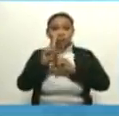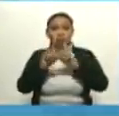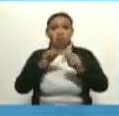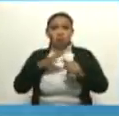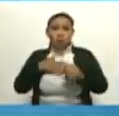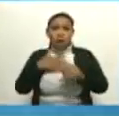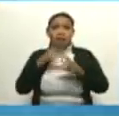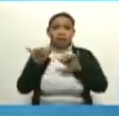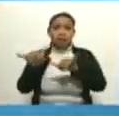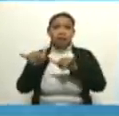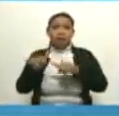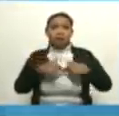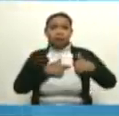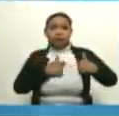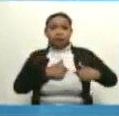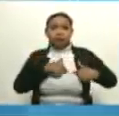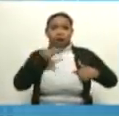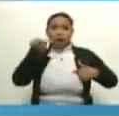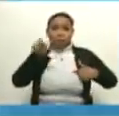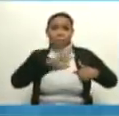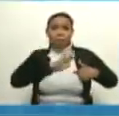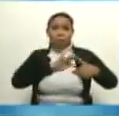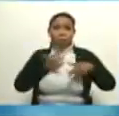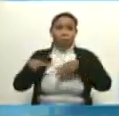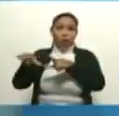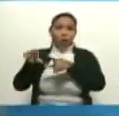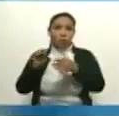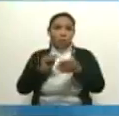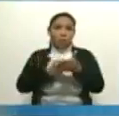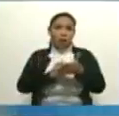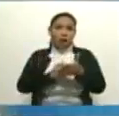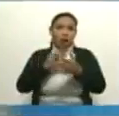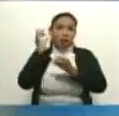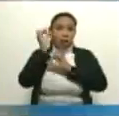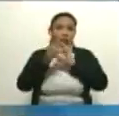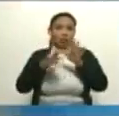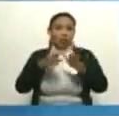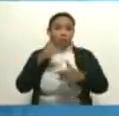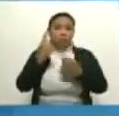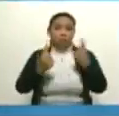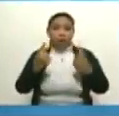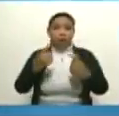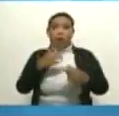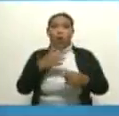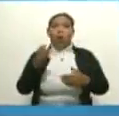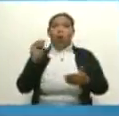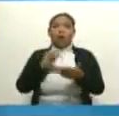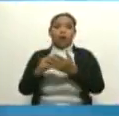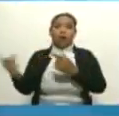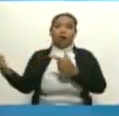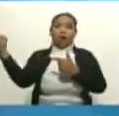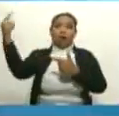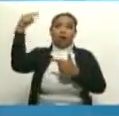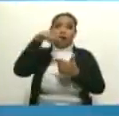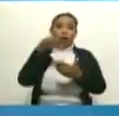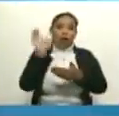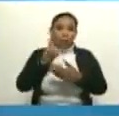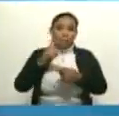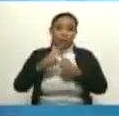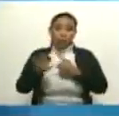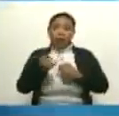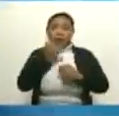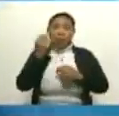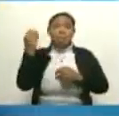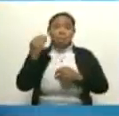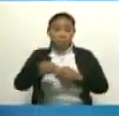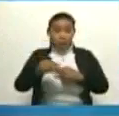puede arreglar el cardiólogo en su sitio, póngase en el Amazonas, y el paciente no tiene por qué venirse para acá. Pero cuando la falla es